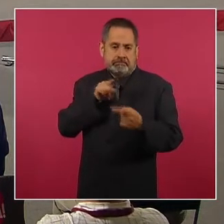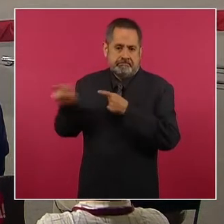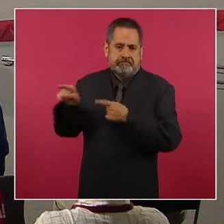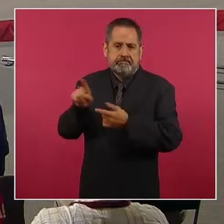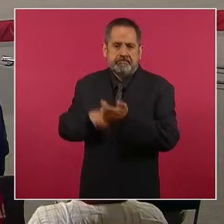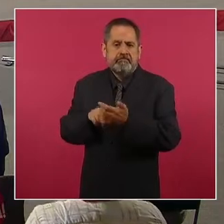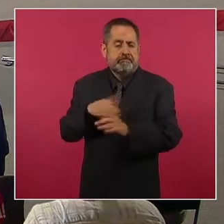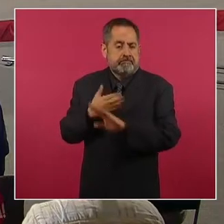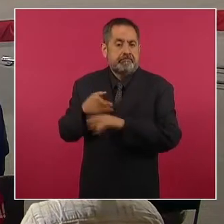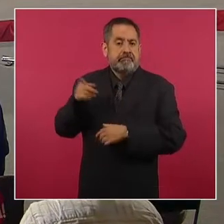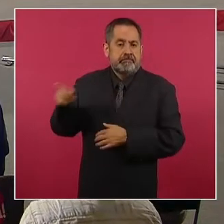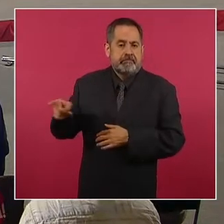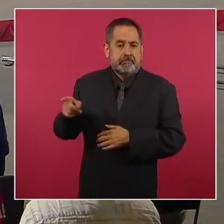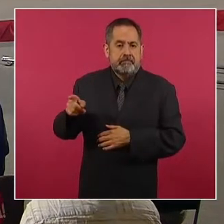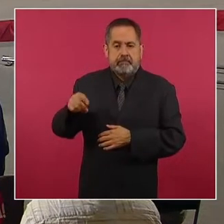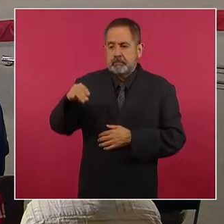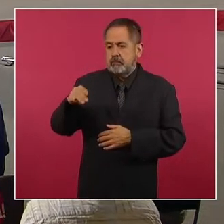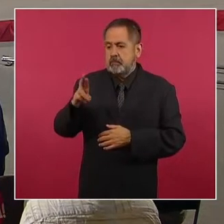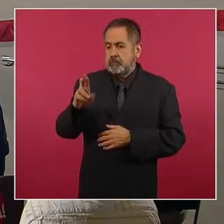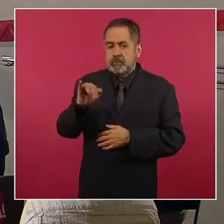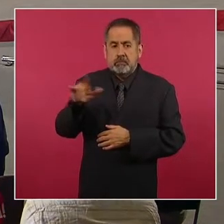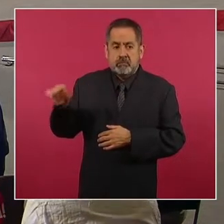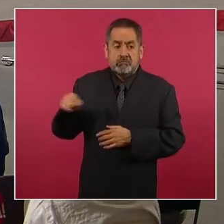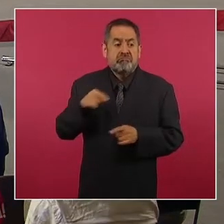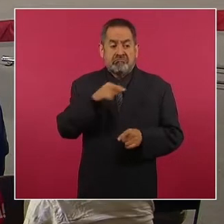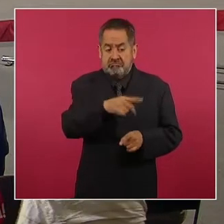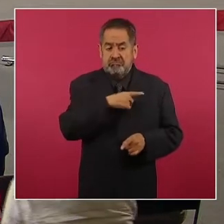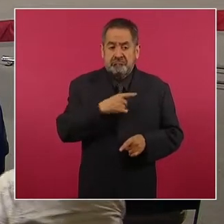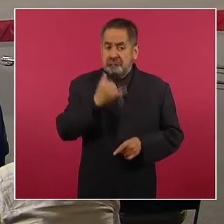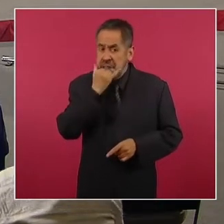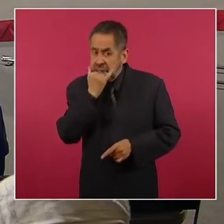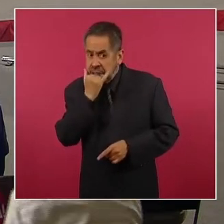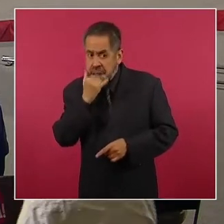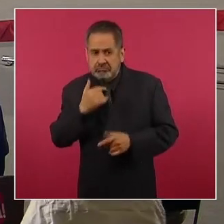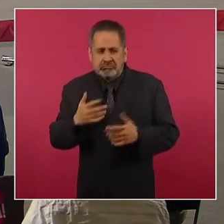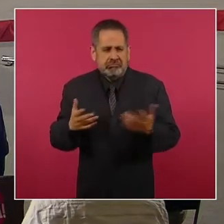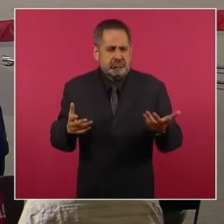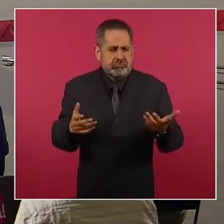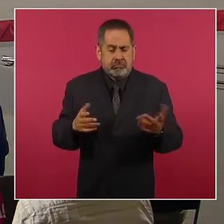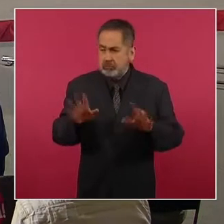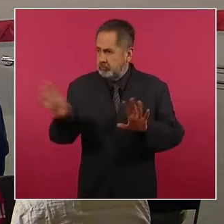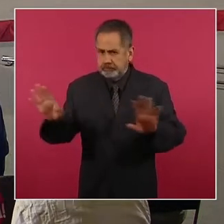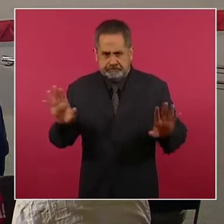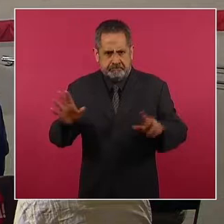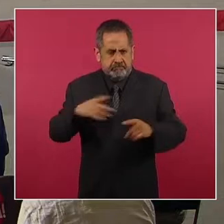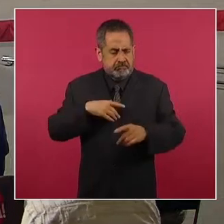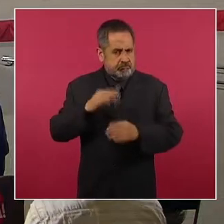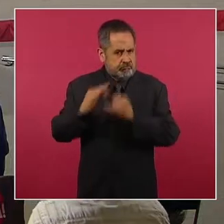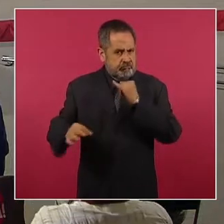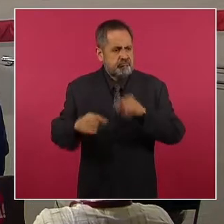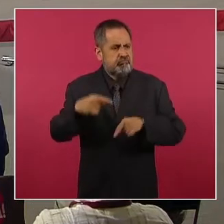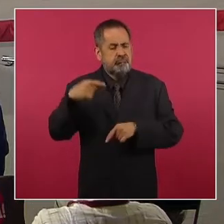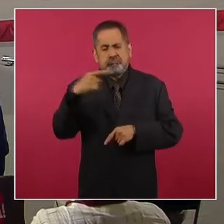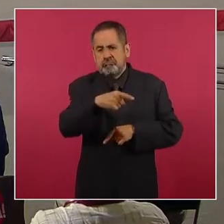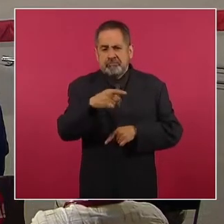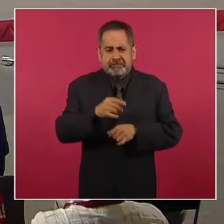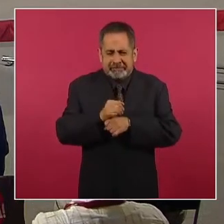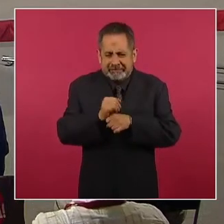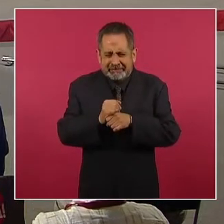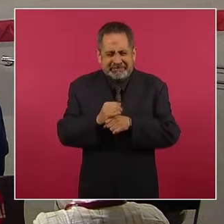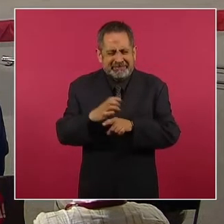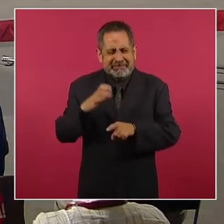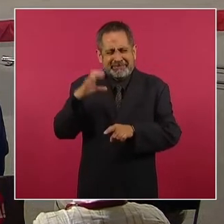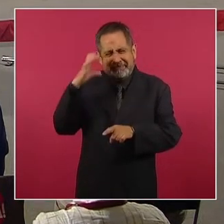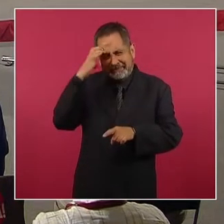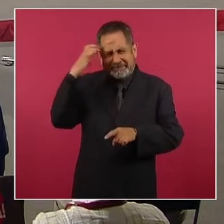propinado a Jesús Murillo Karam. Es la investigación criminal, si me permiten, con esto remato. Es la investigación